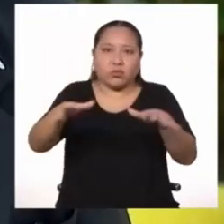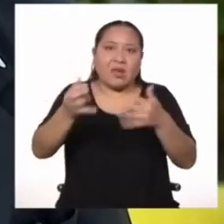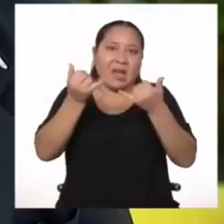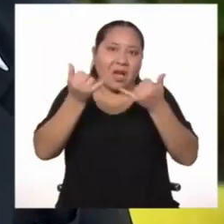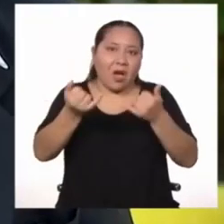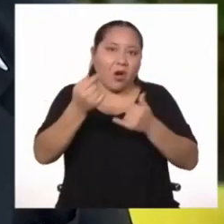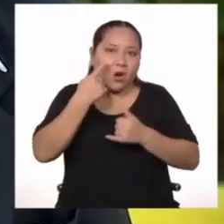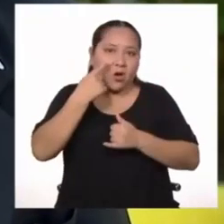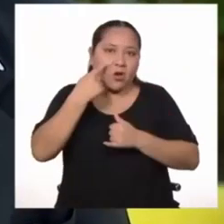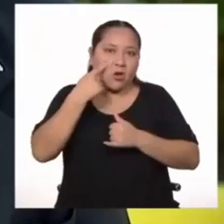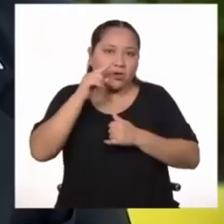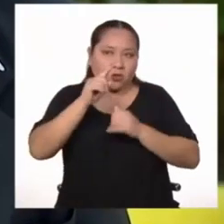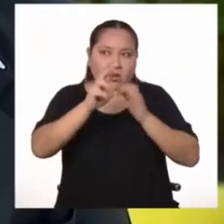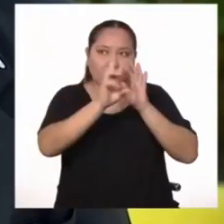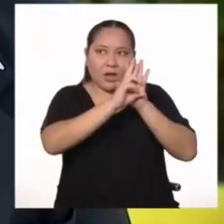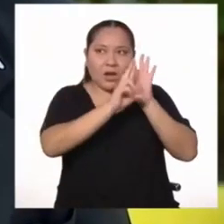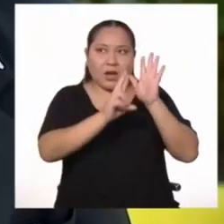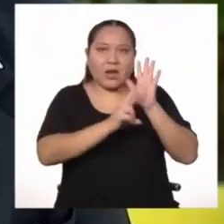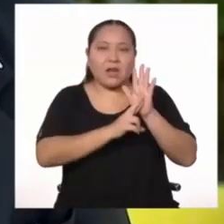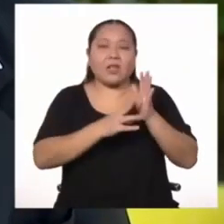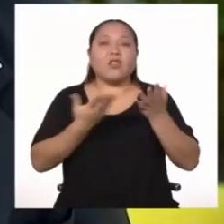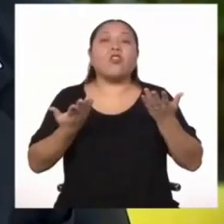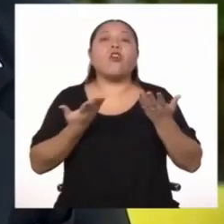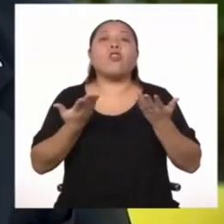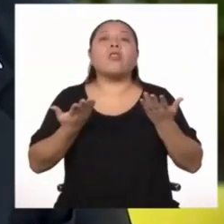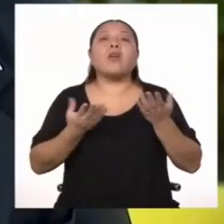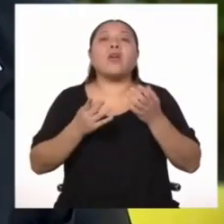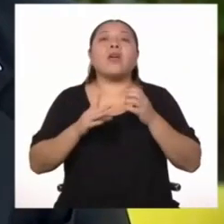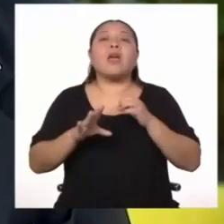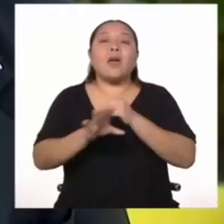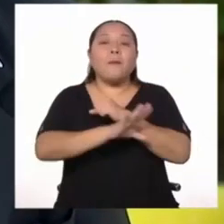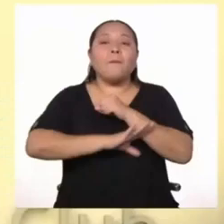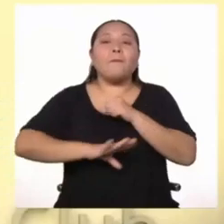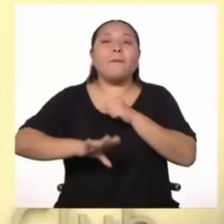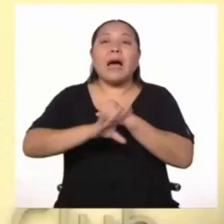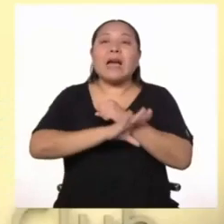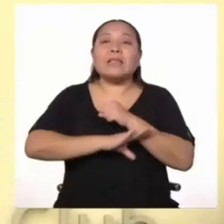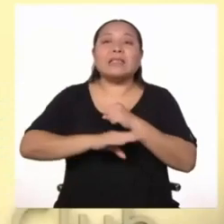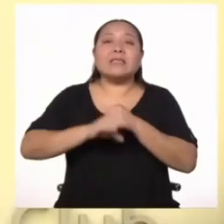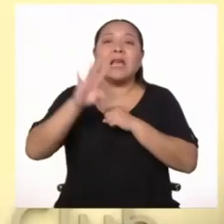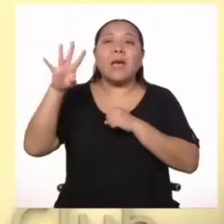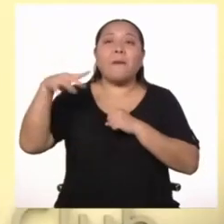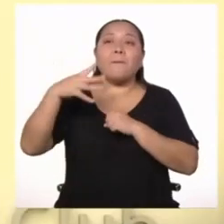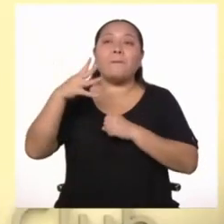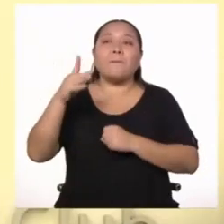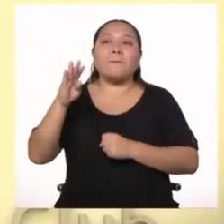conocemos. Todas estas tienen un origen británico.